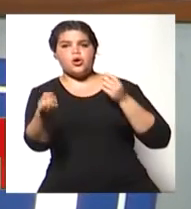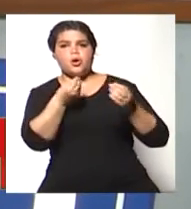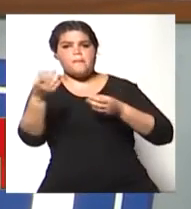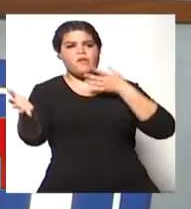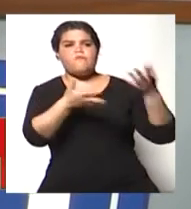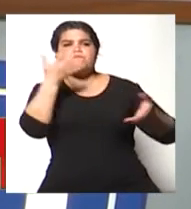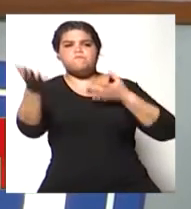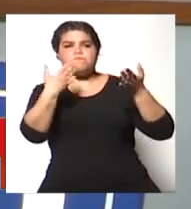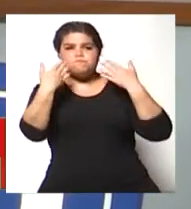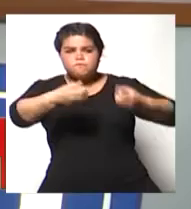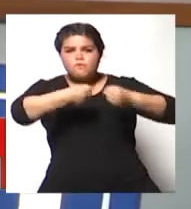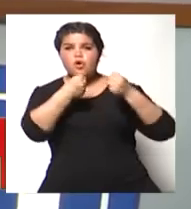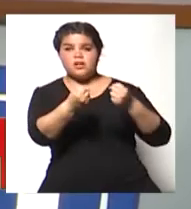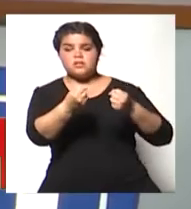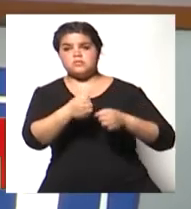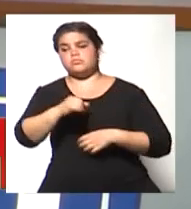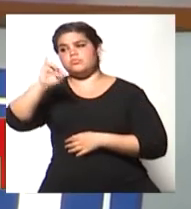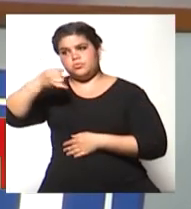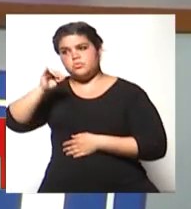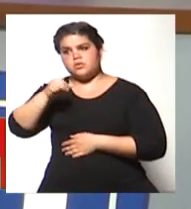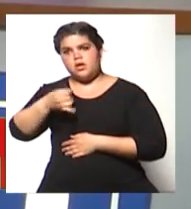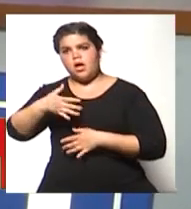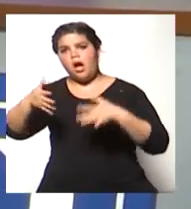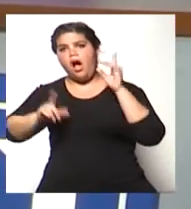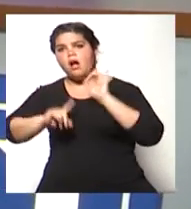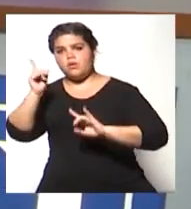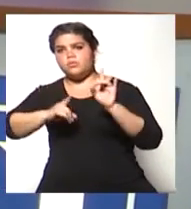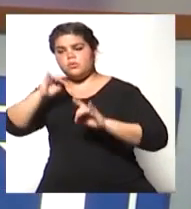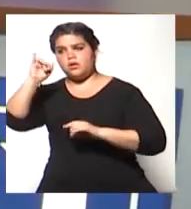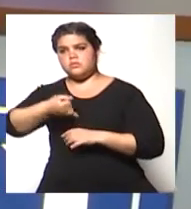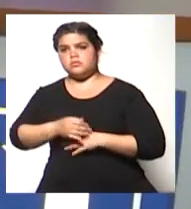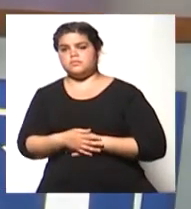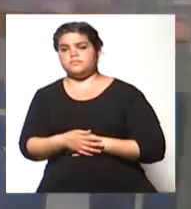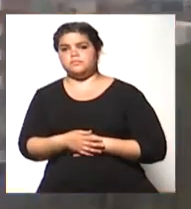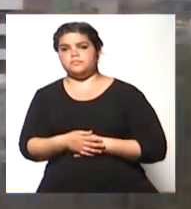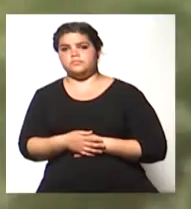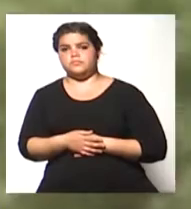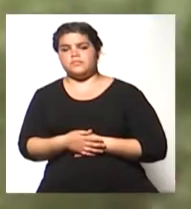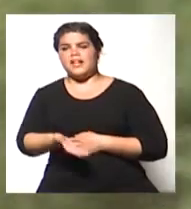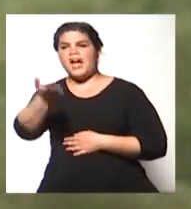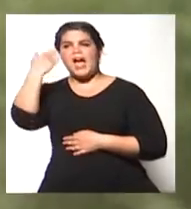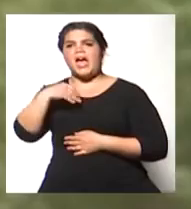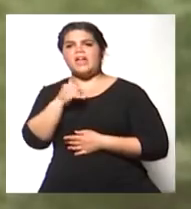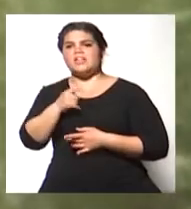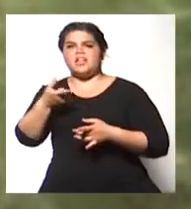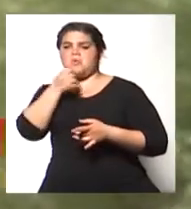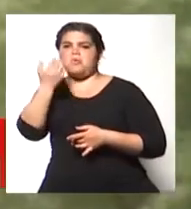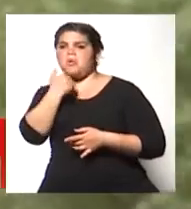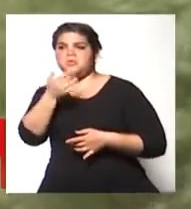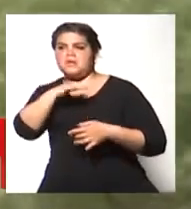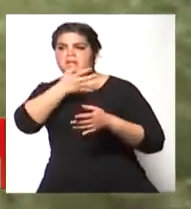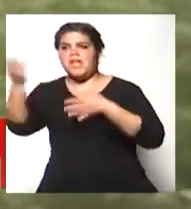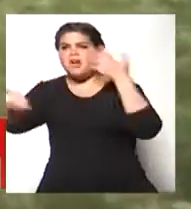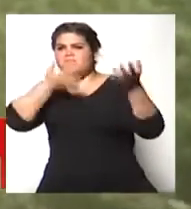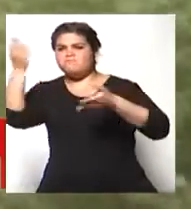fuerte? Sí, hubieron rafagado bastante fuerte. Ayer no se esperaba que bajara, digamos así, sin embargo, bajó acá en